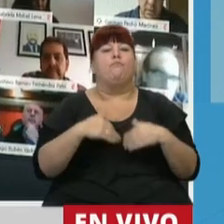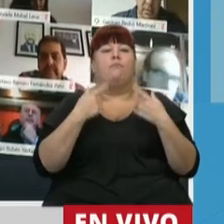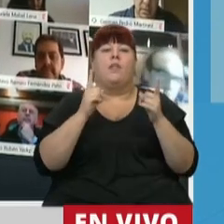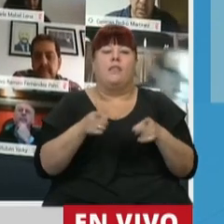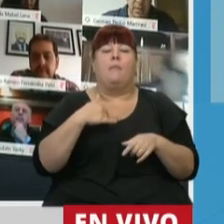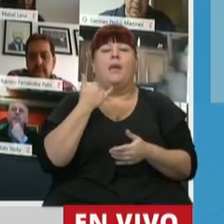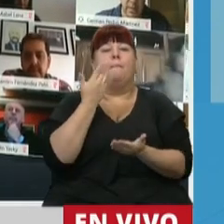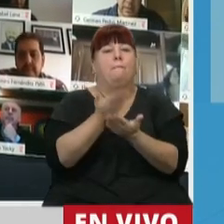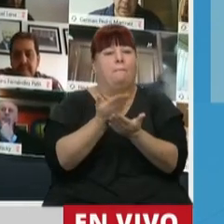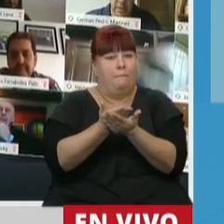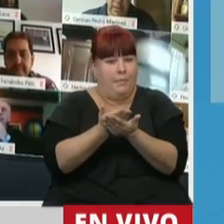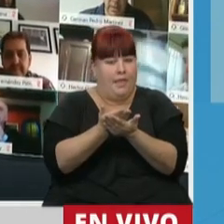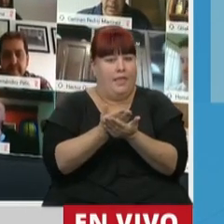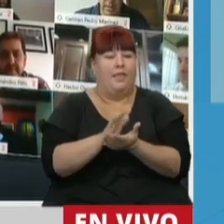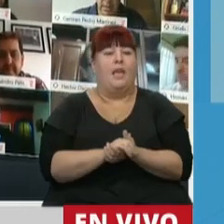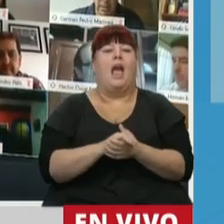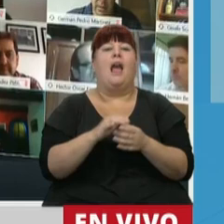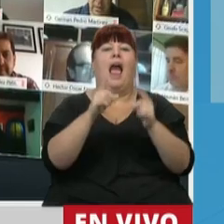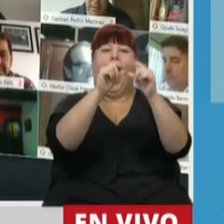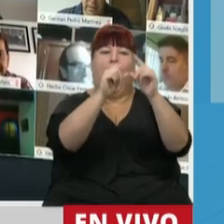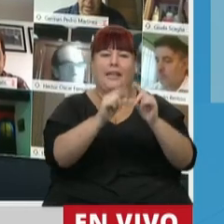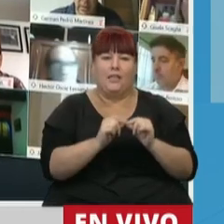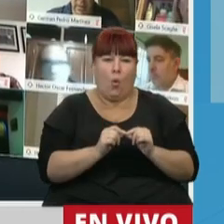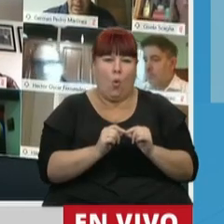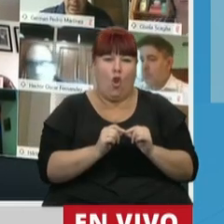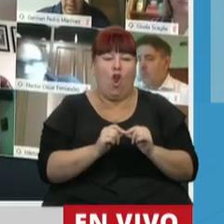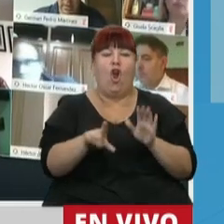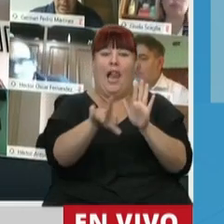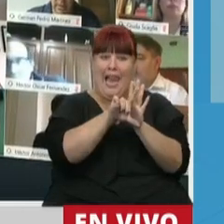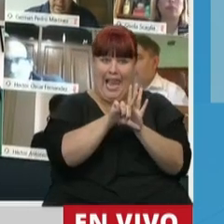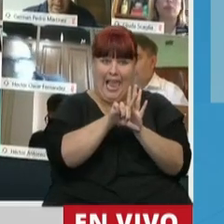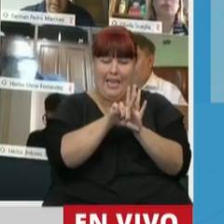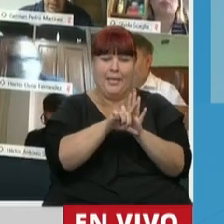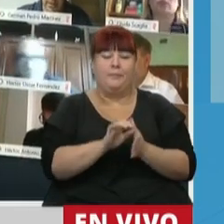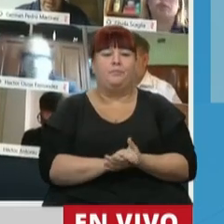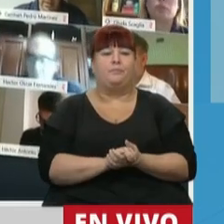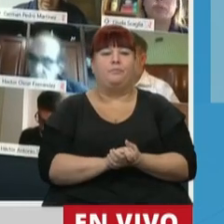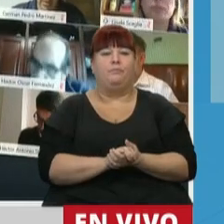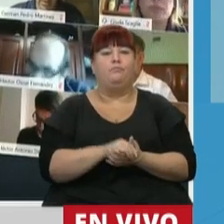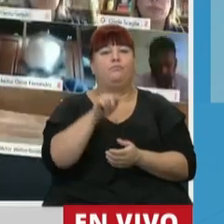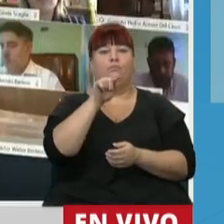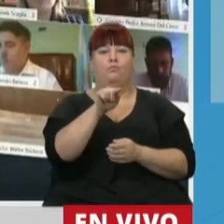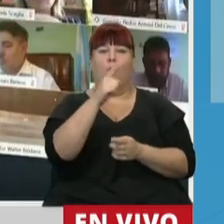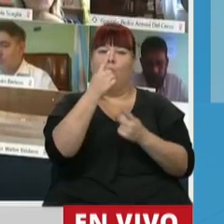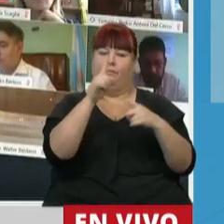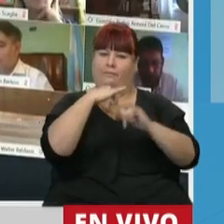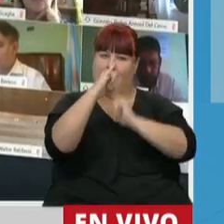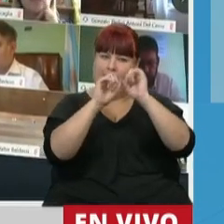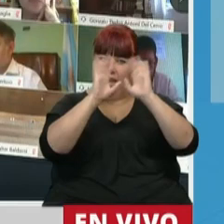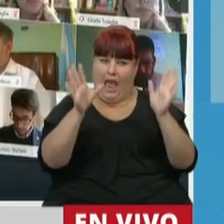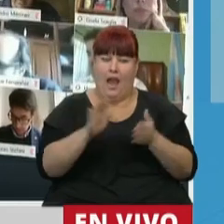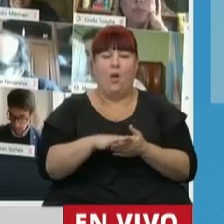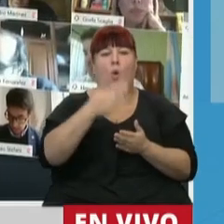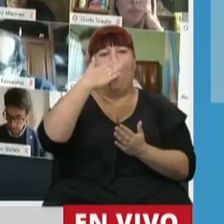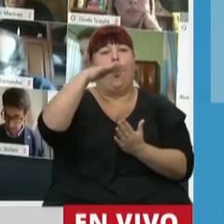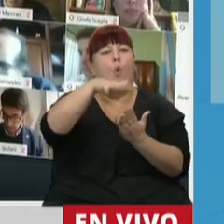plantear que del articulado de la ley hacer ahí una salvedad en